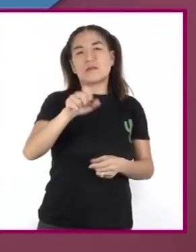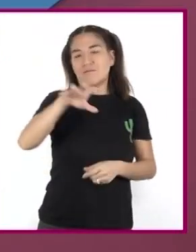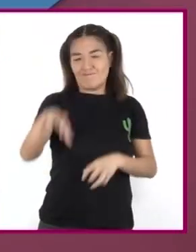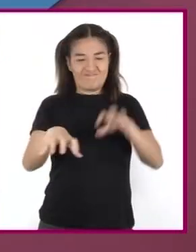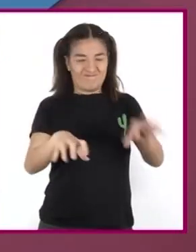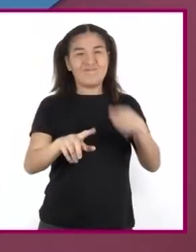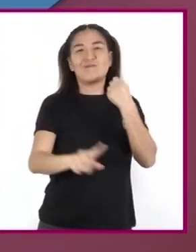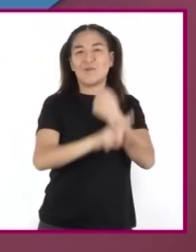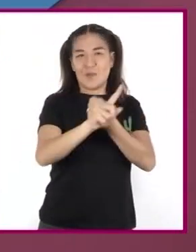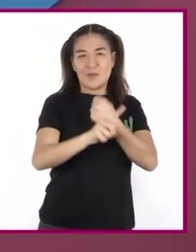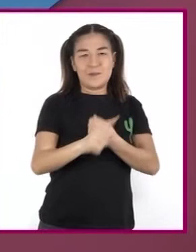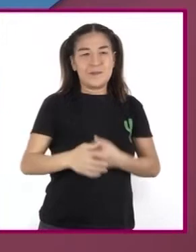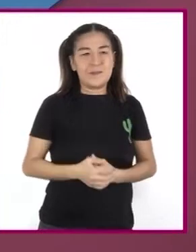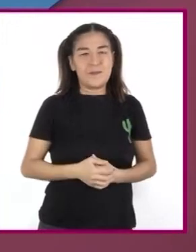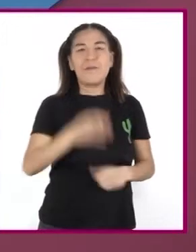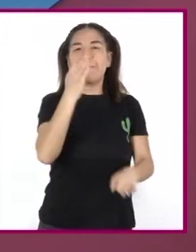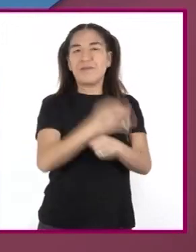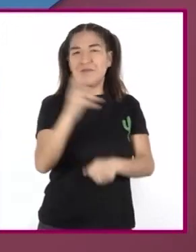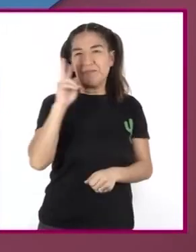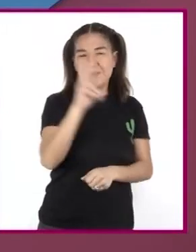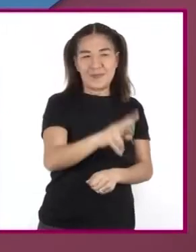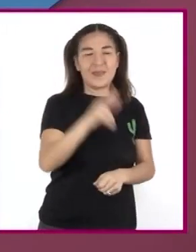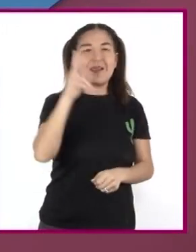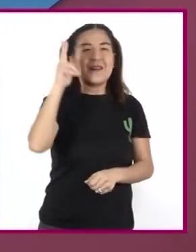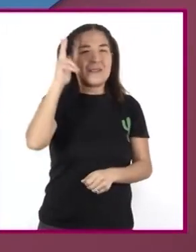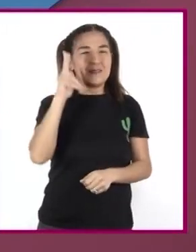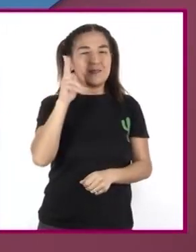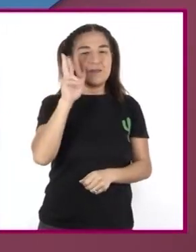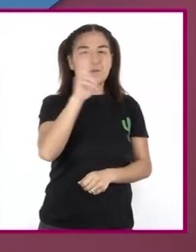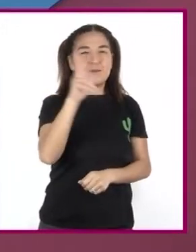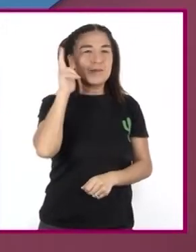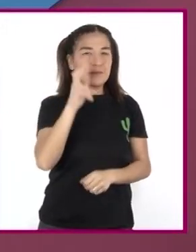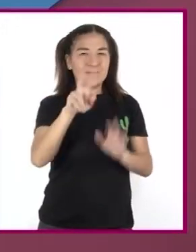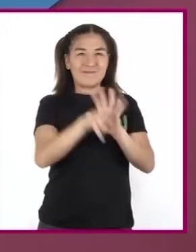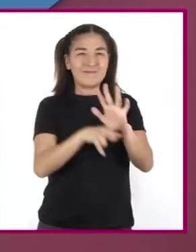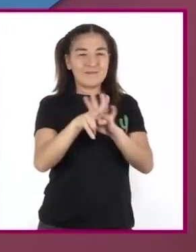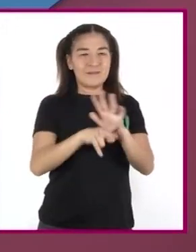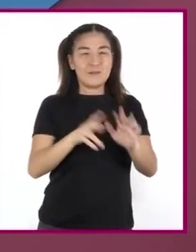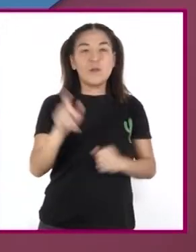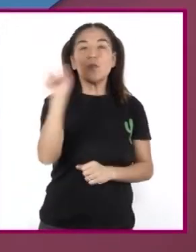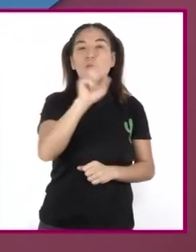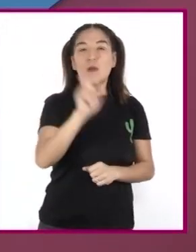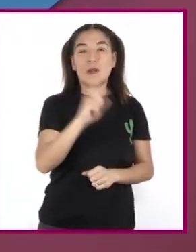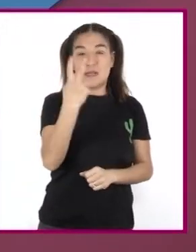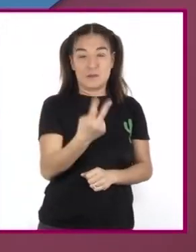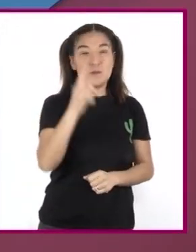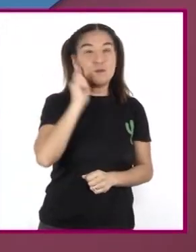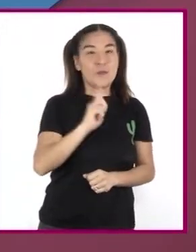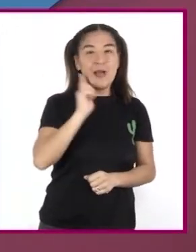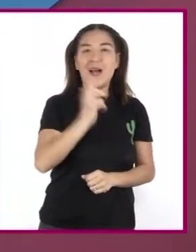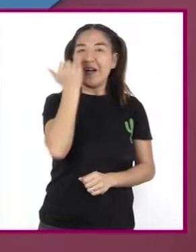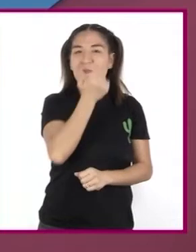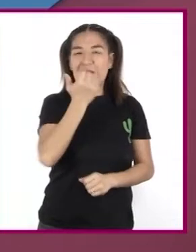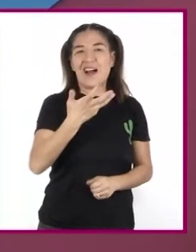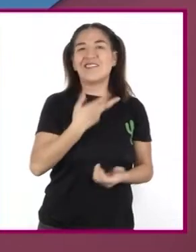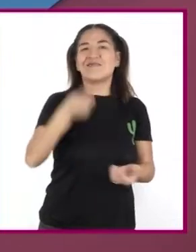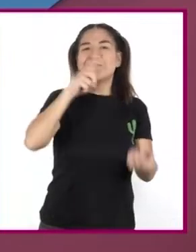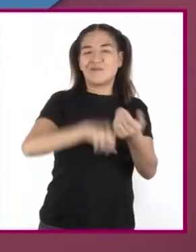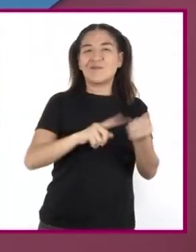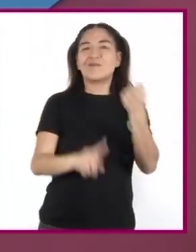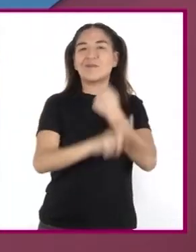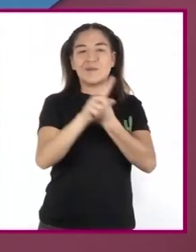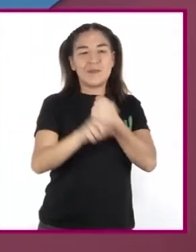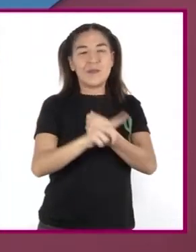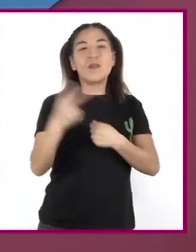disputa Tal como se observa Y escucha En el siguiente video Cuando dos alumnas Tienen una disputa Porque